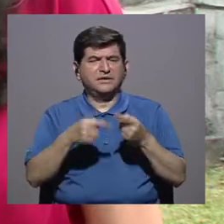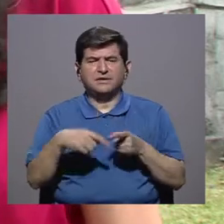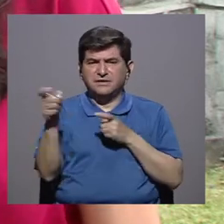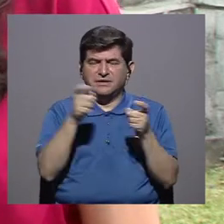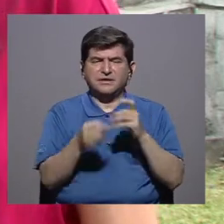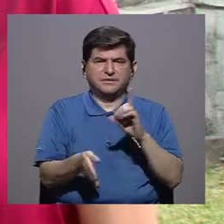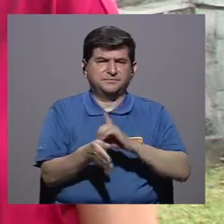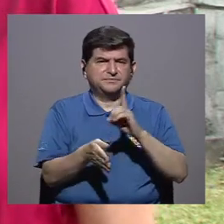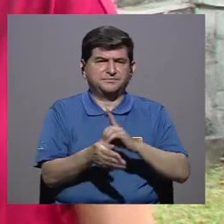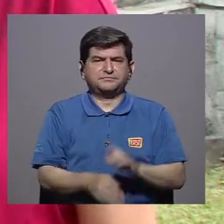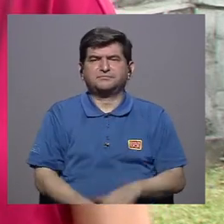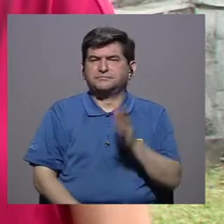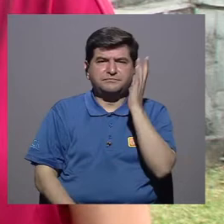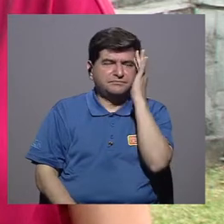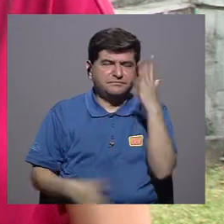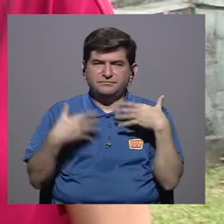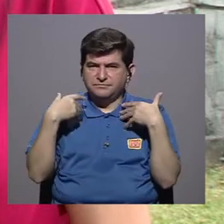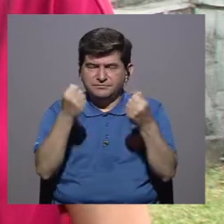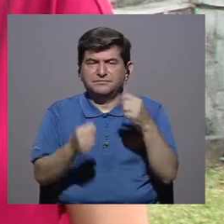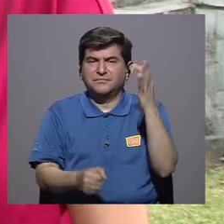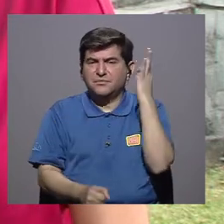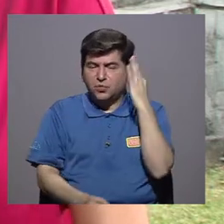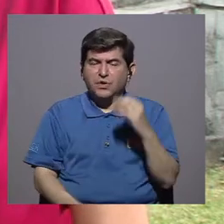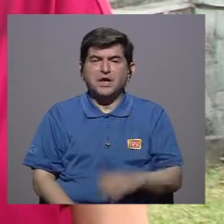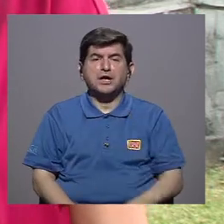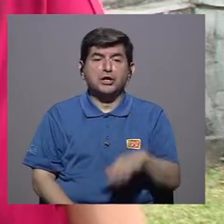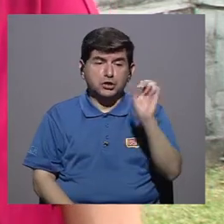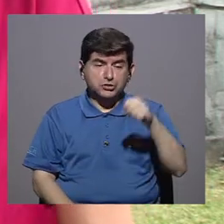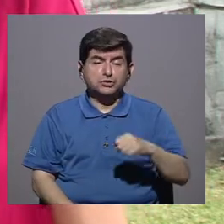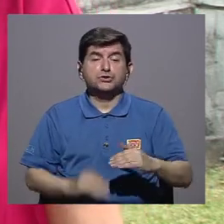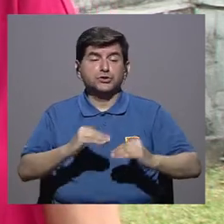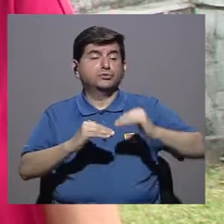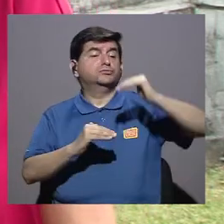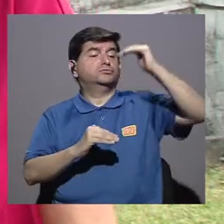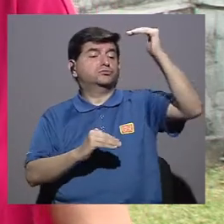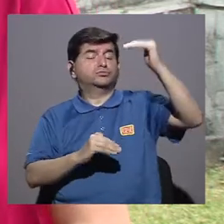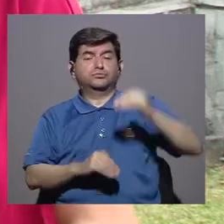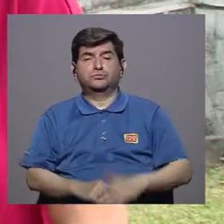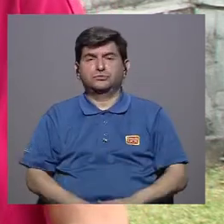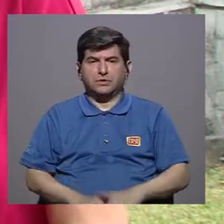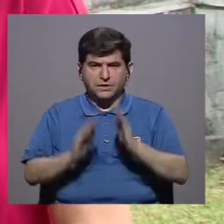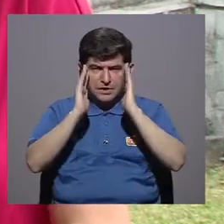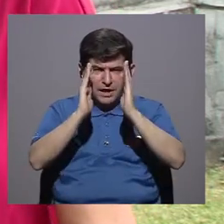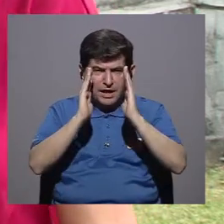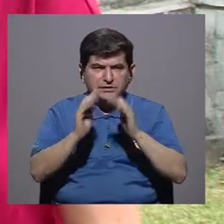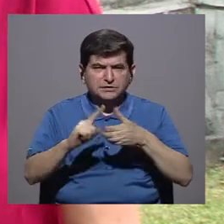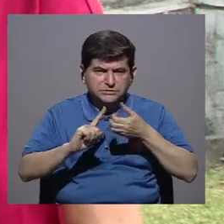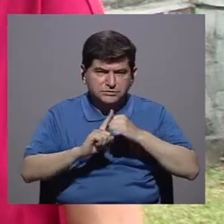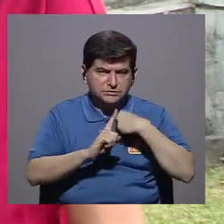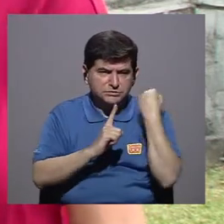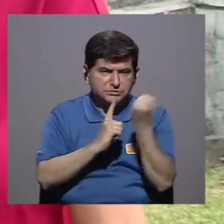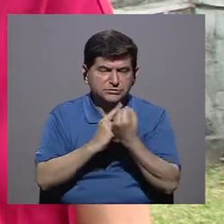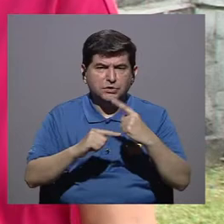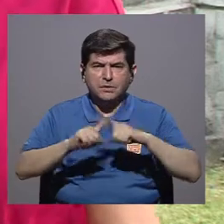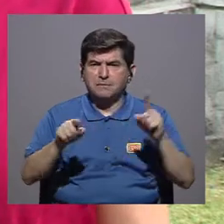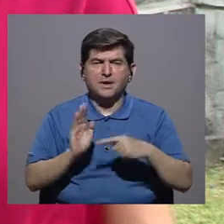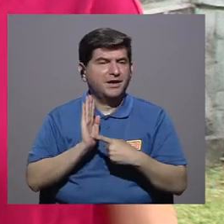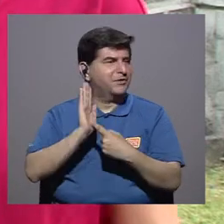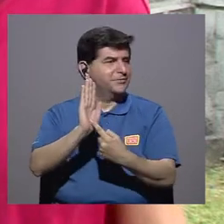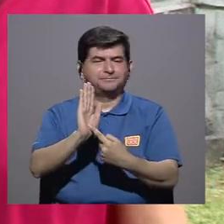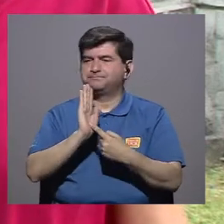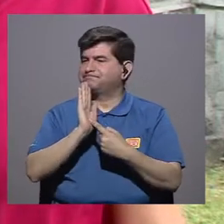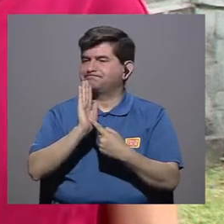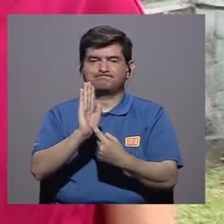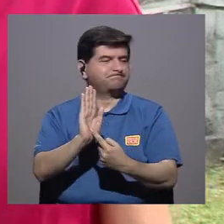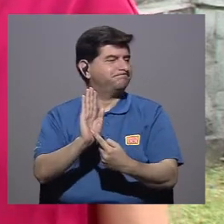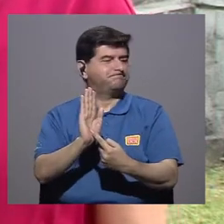asistir a controles médicos o de preocuparse por la salud, las mujeres sí salen más altos en tomar en cuenta esos aspectos, pero no